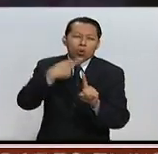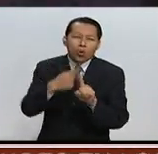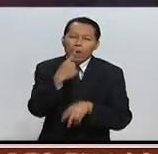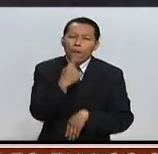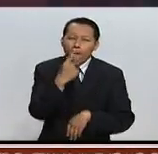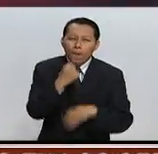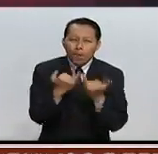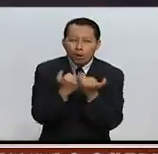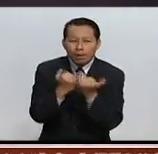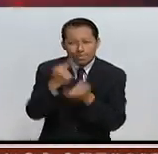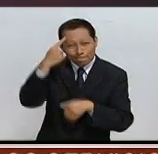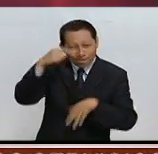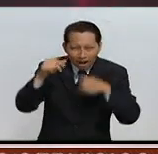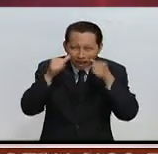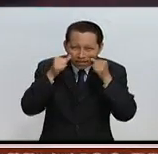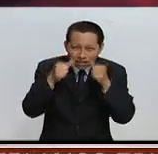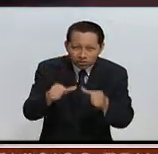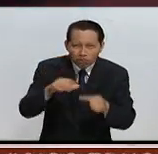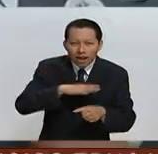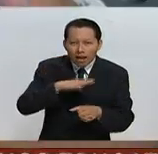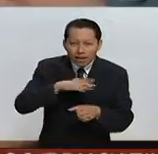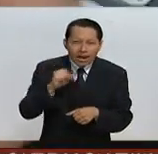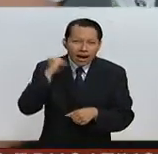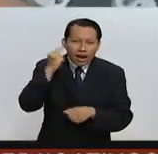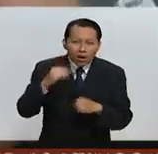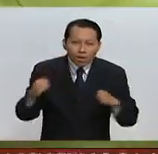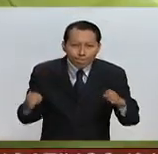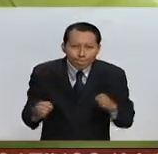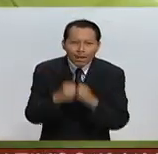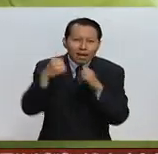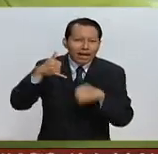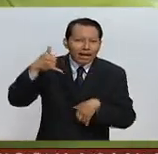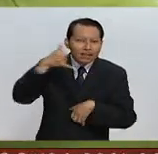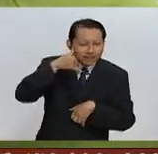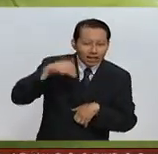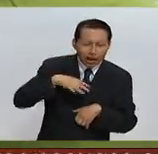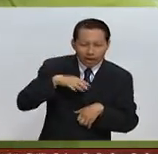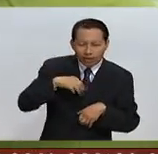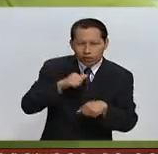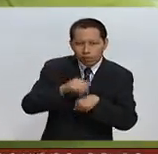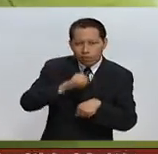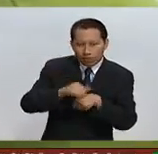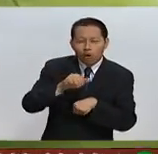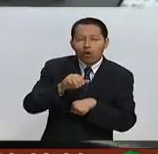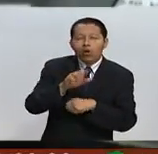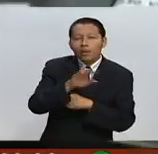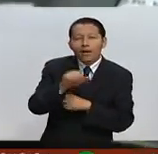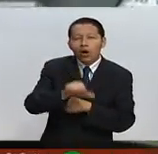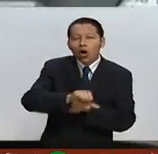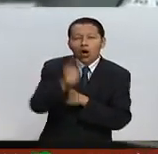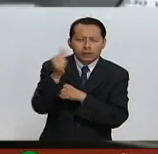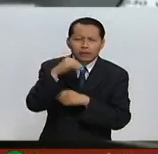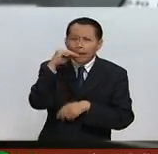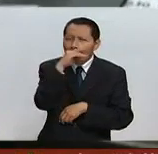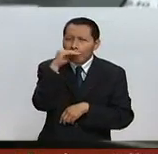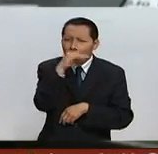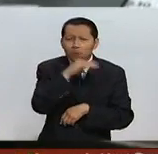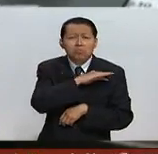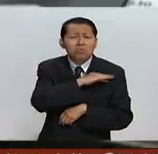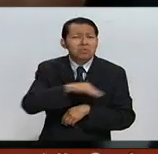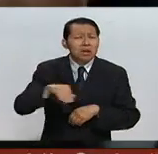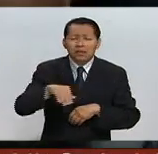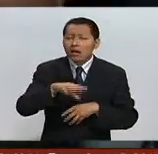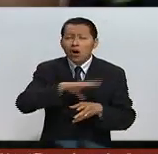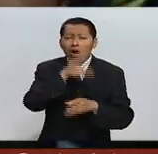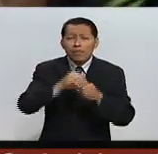en lo que será la atención de llamadas de emergencias médicas mediante el número único a nivel nacional 911, el cual es gratuito y operará en todo